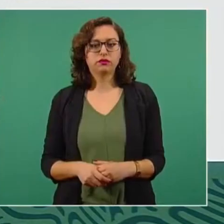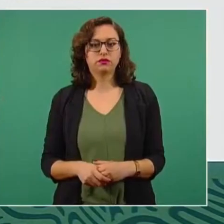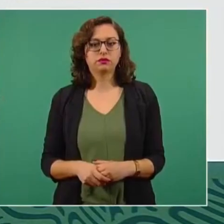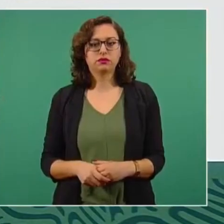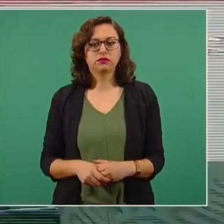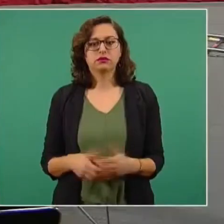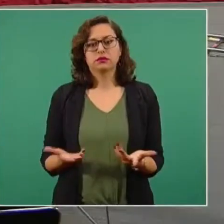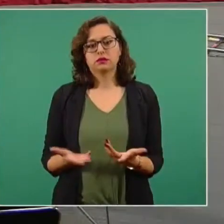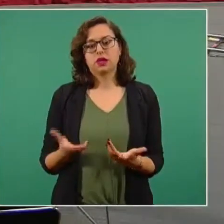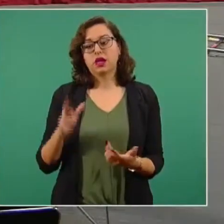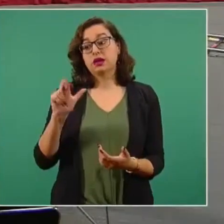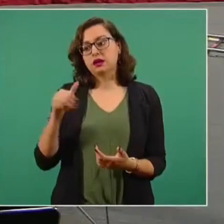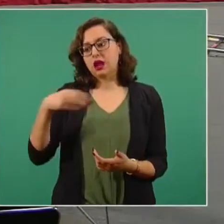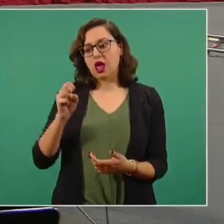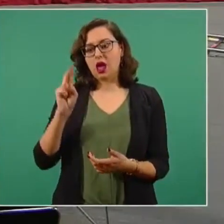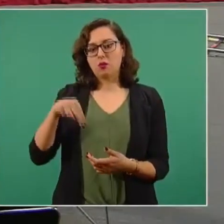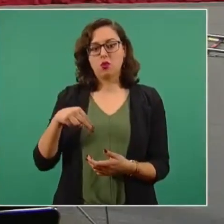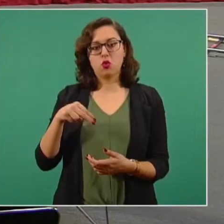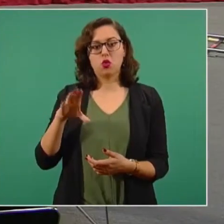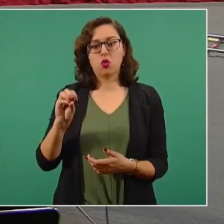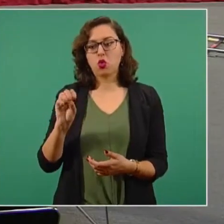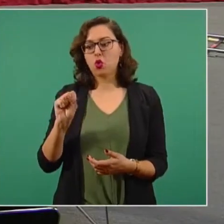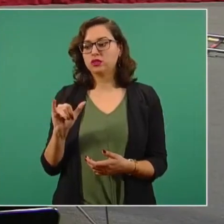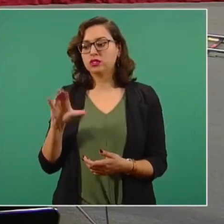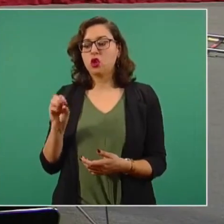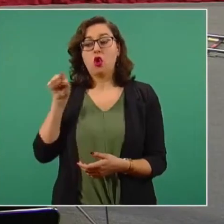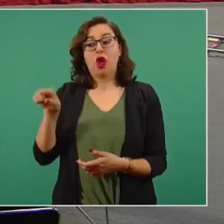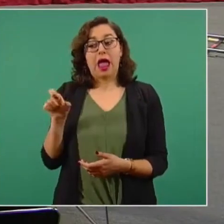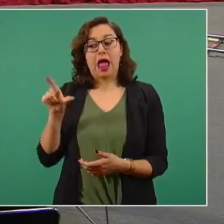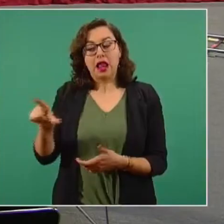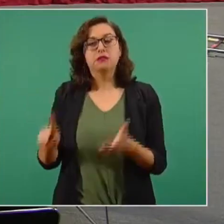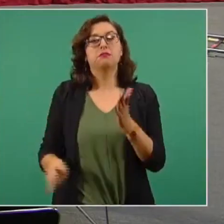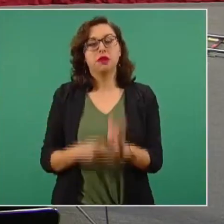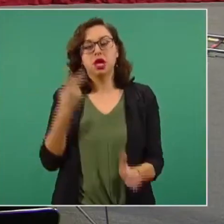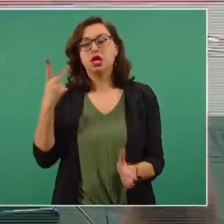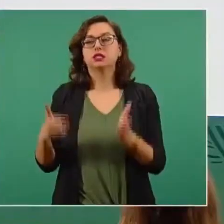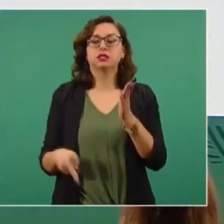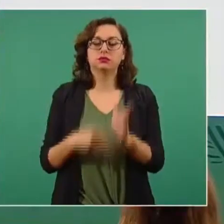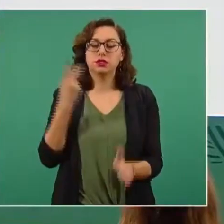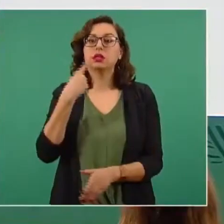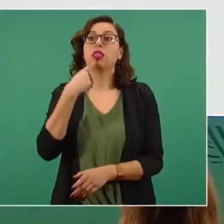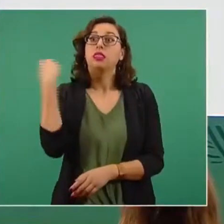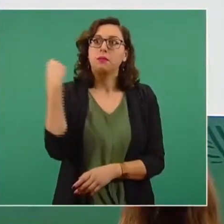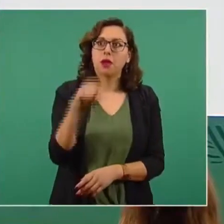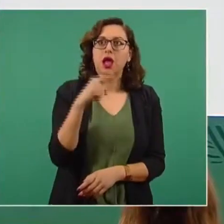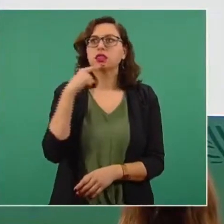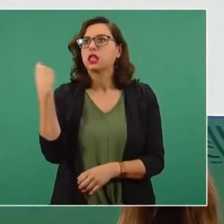José Ramón Cocío es promotor de los amparos, de todos los